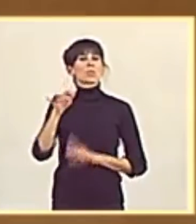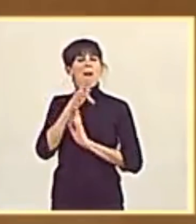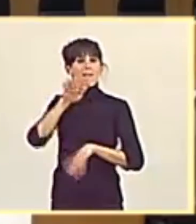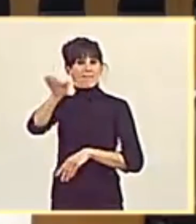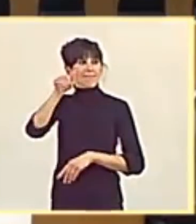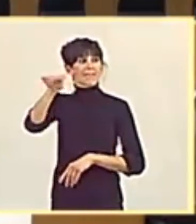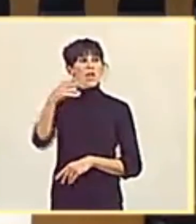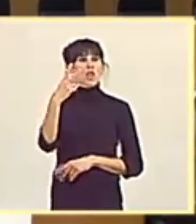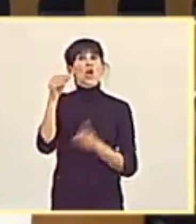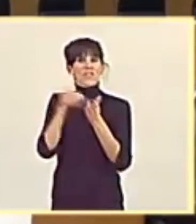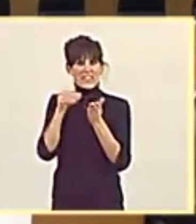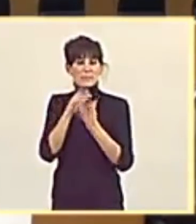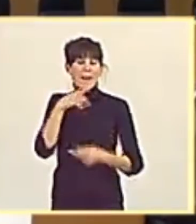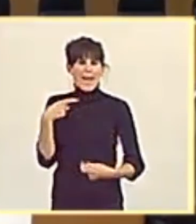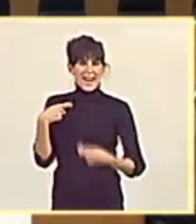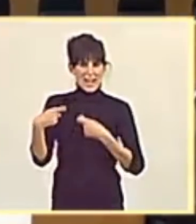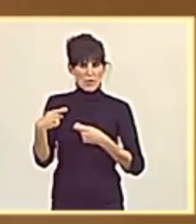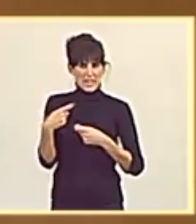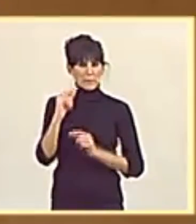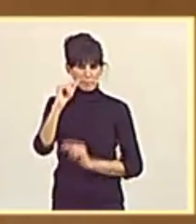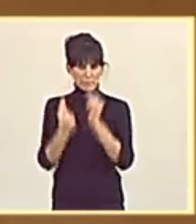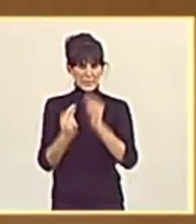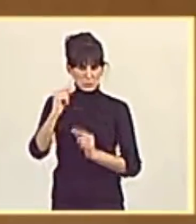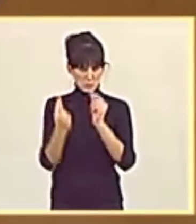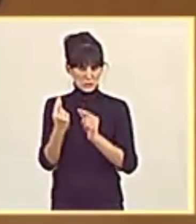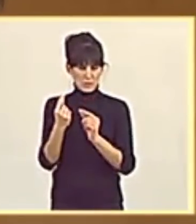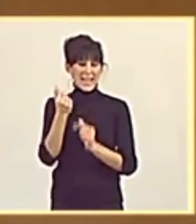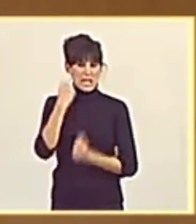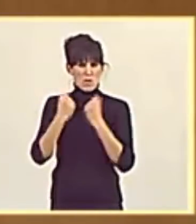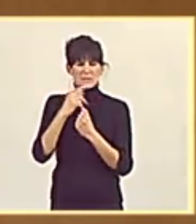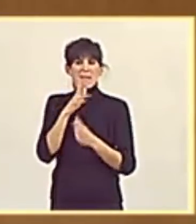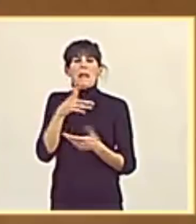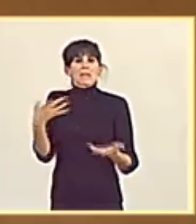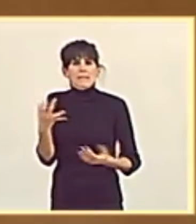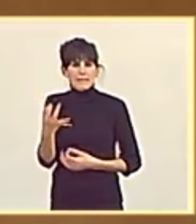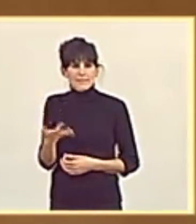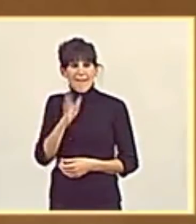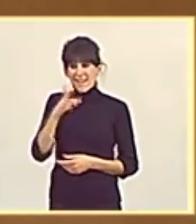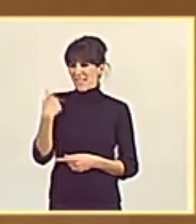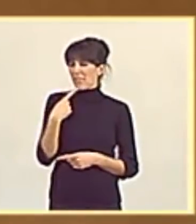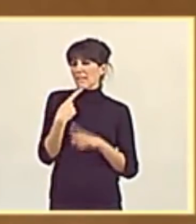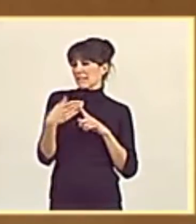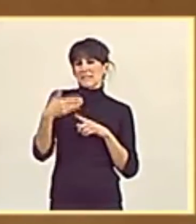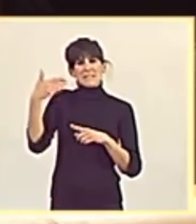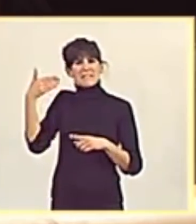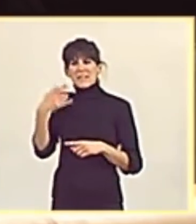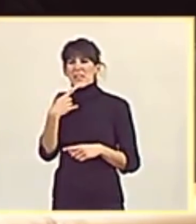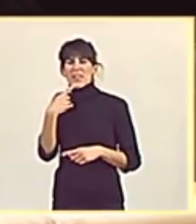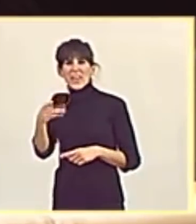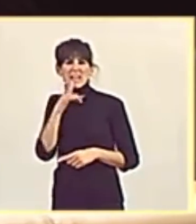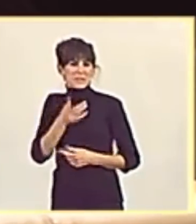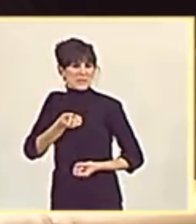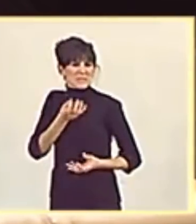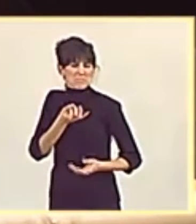ocasiones para negociar los presupuestos autonómicos. ¿Y ahora qué, señor Maroto? Ahora todo lo que usted ha dicho y todo lo que usted